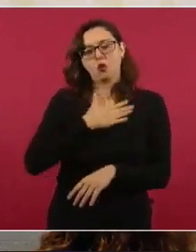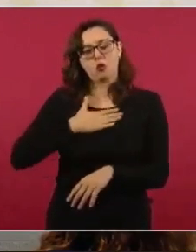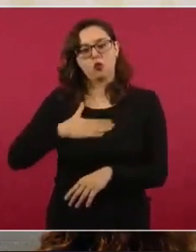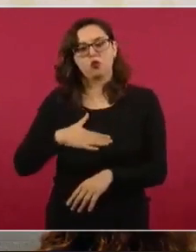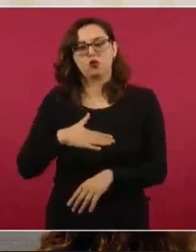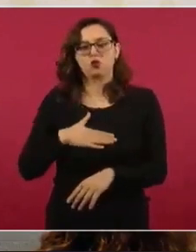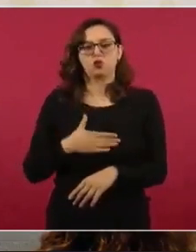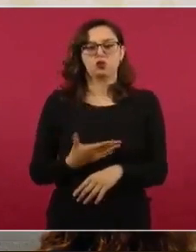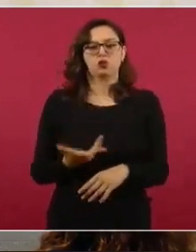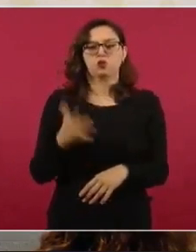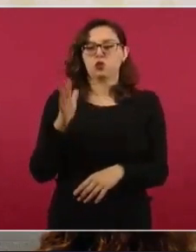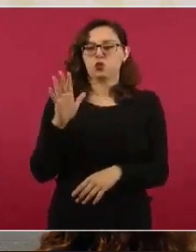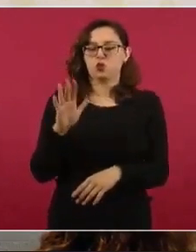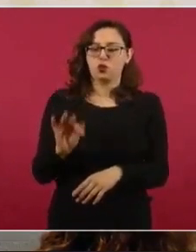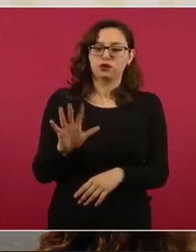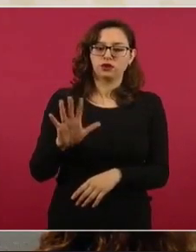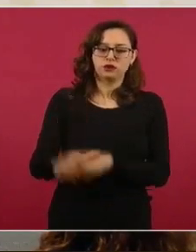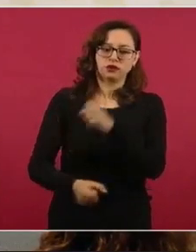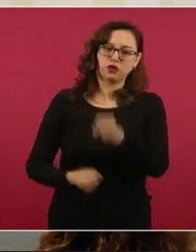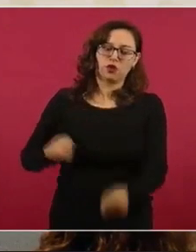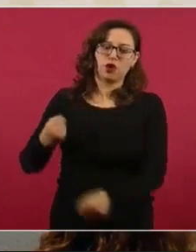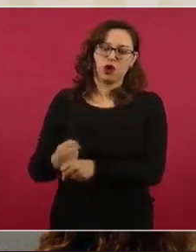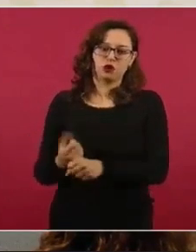más de 25 años, presidente.